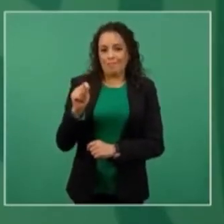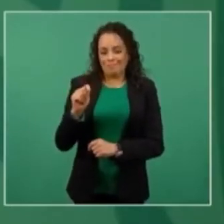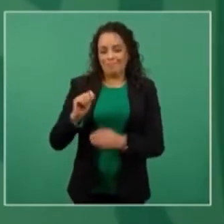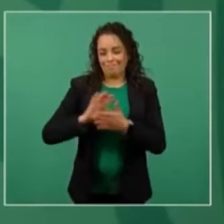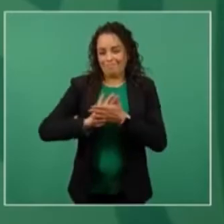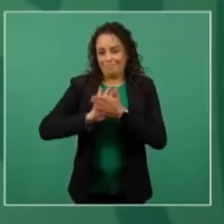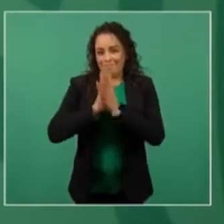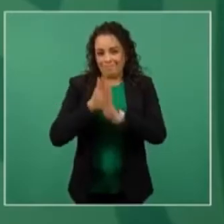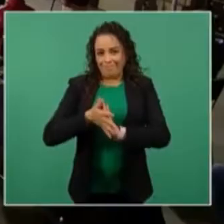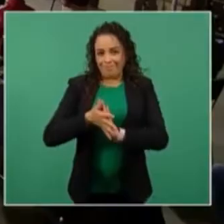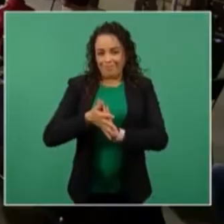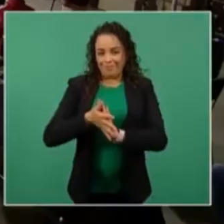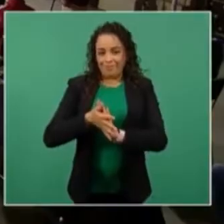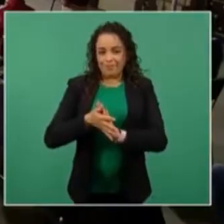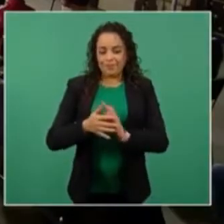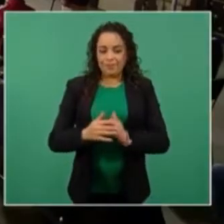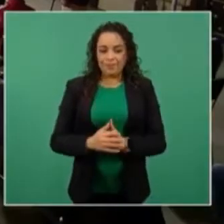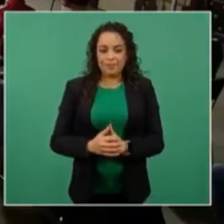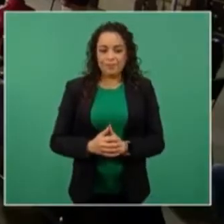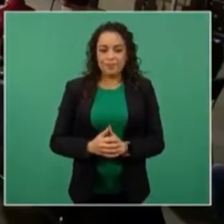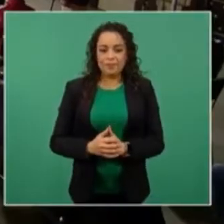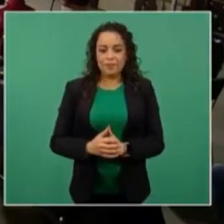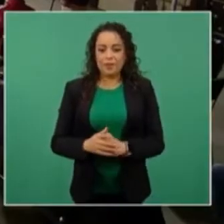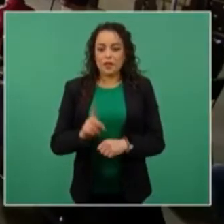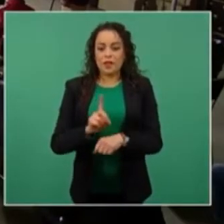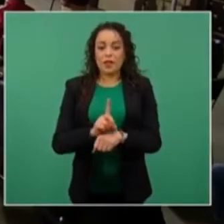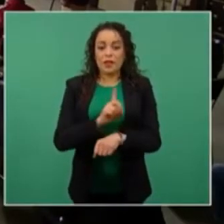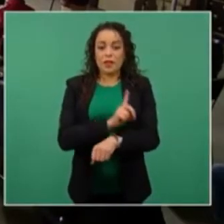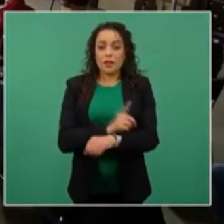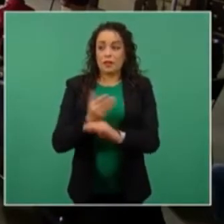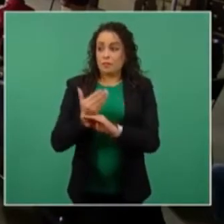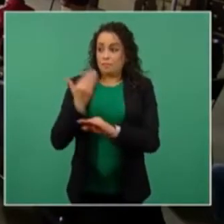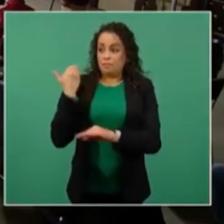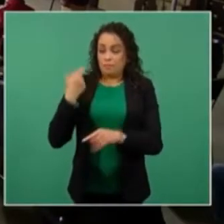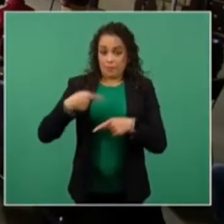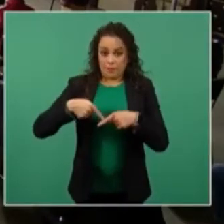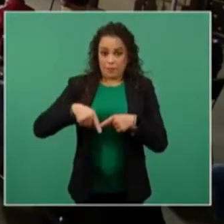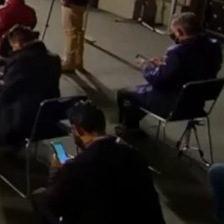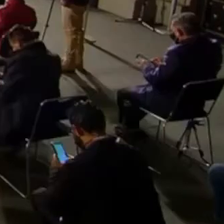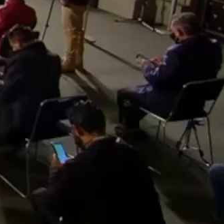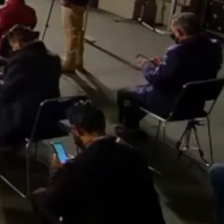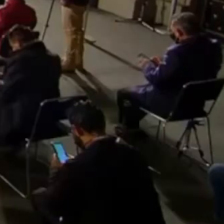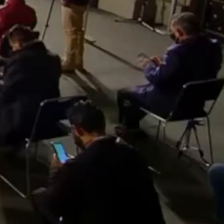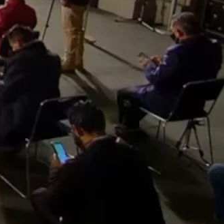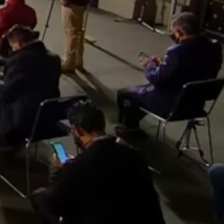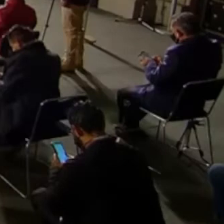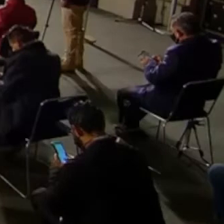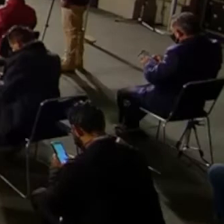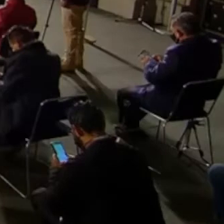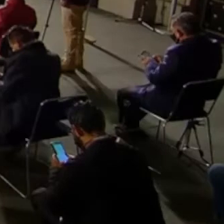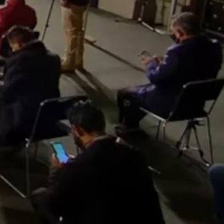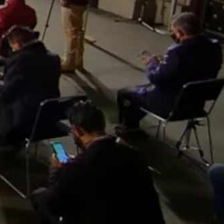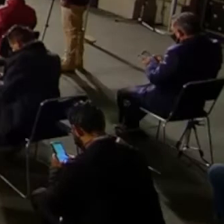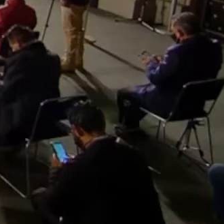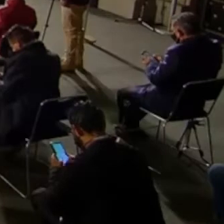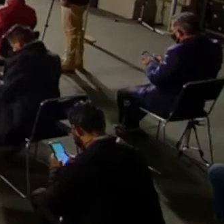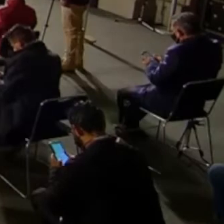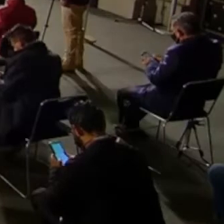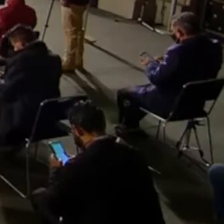hemos contado desde el principio con el apoyo de Alejandro Encinas.